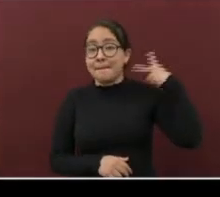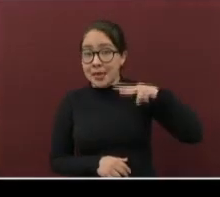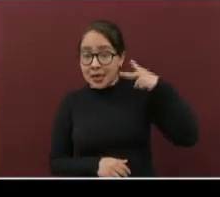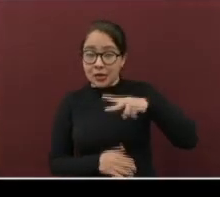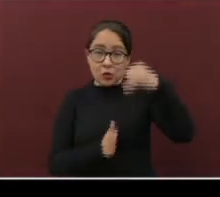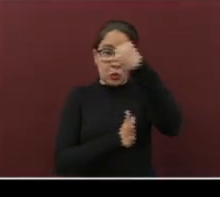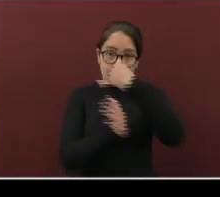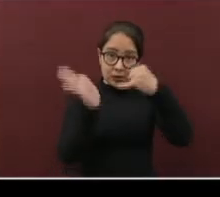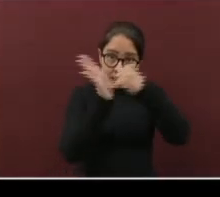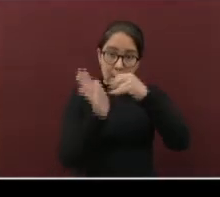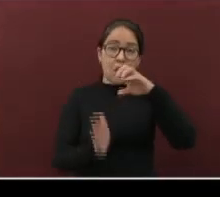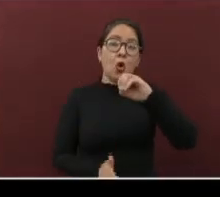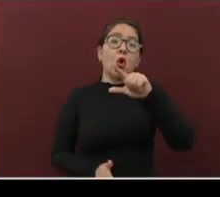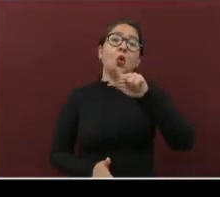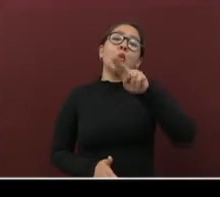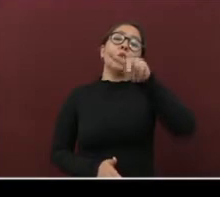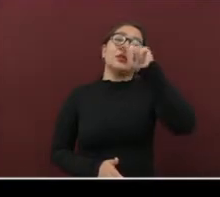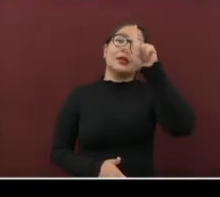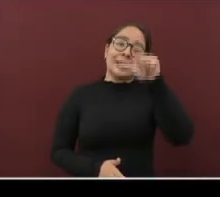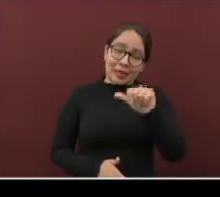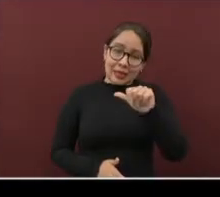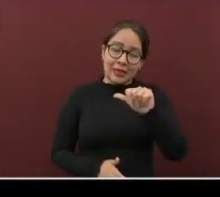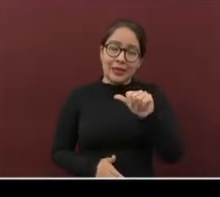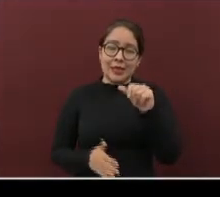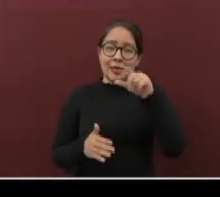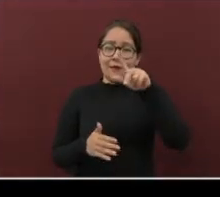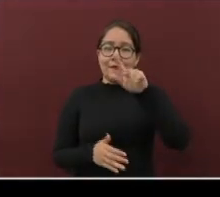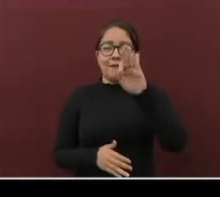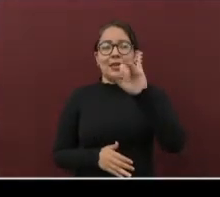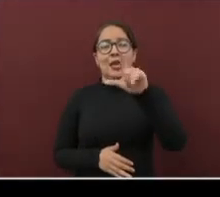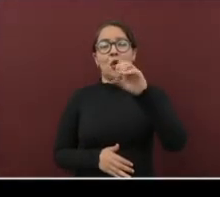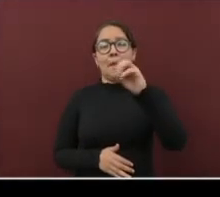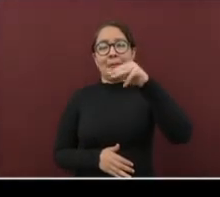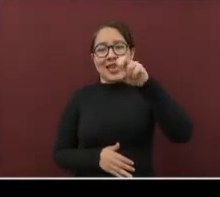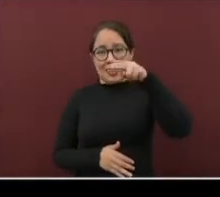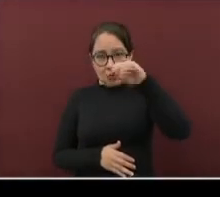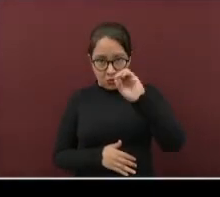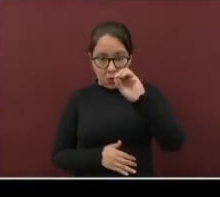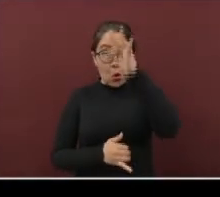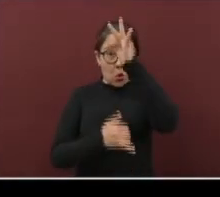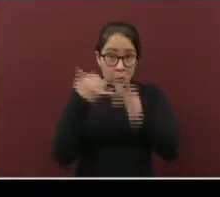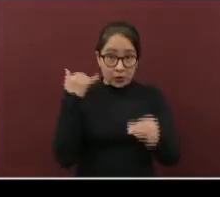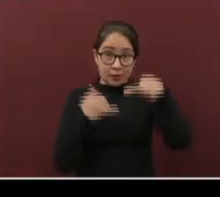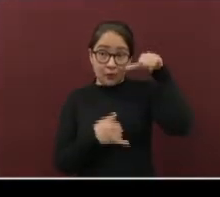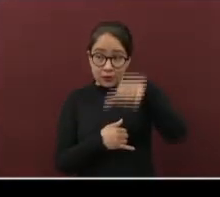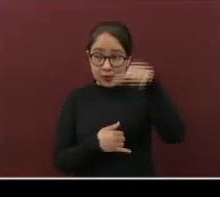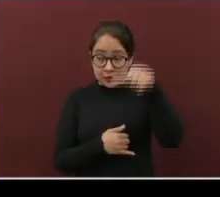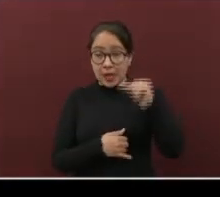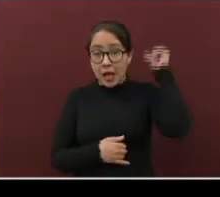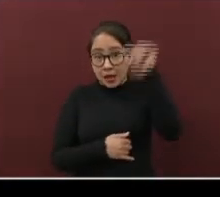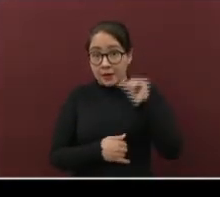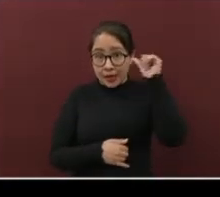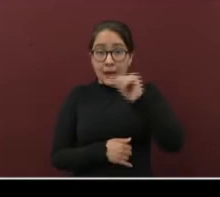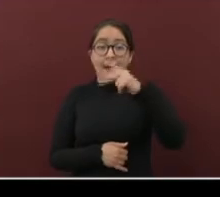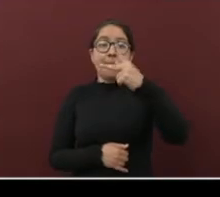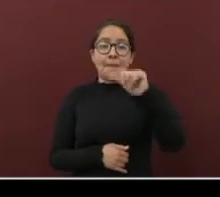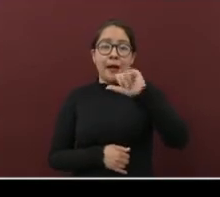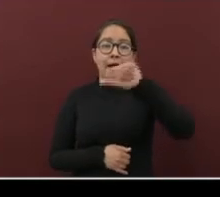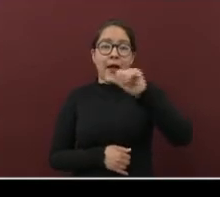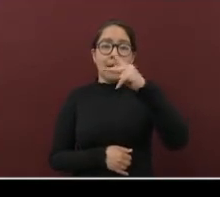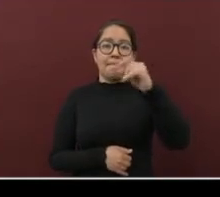Isla Oluta y Filomeno Mata. Y, finalmente, el día 16, en Pajapan y